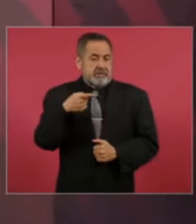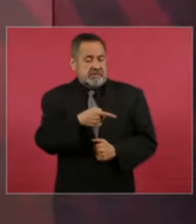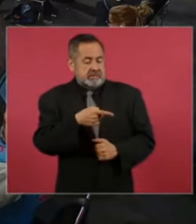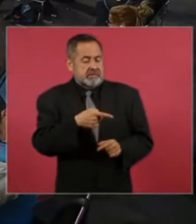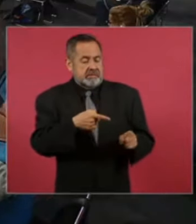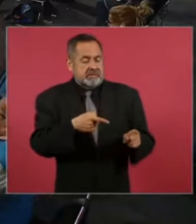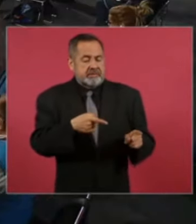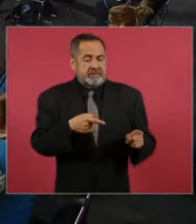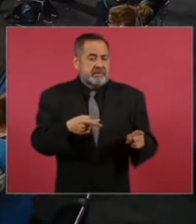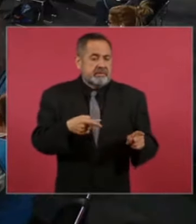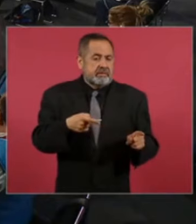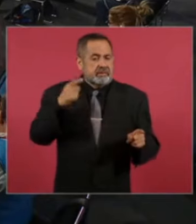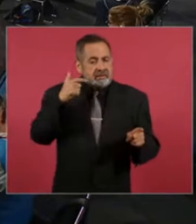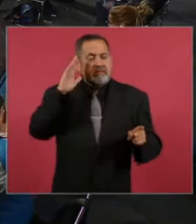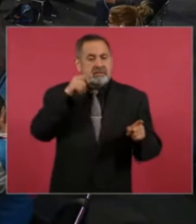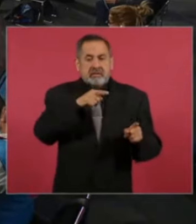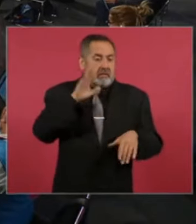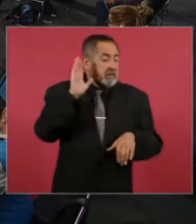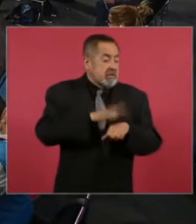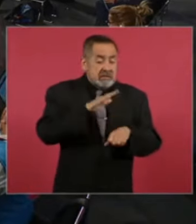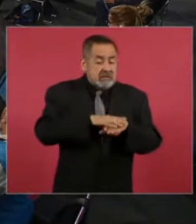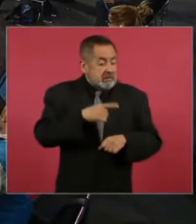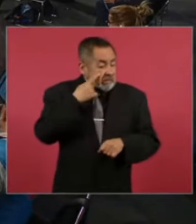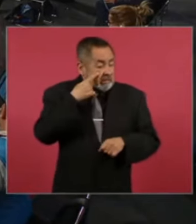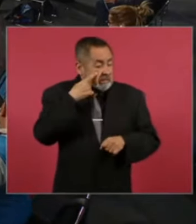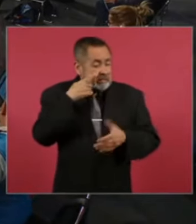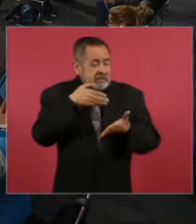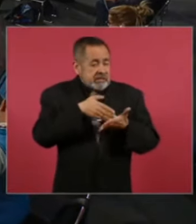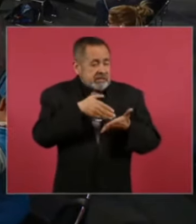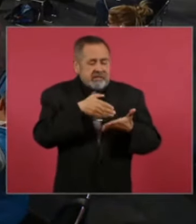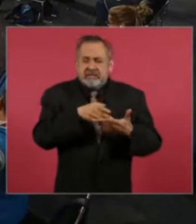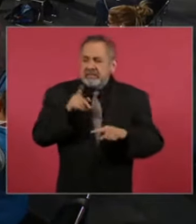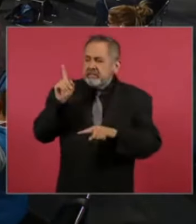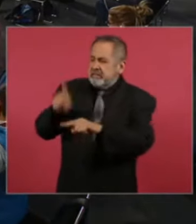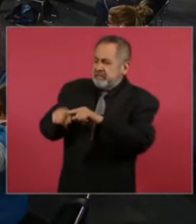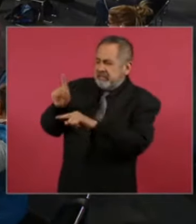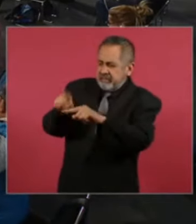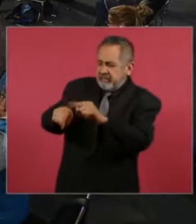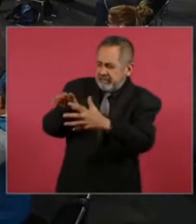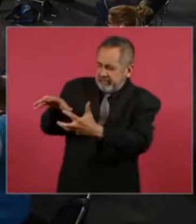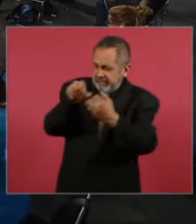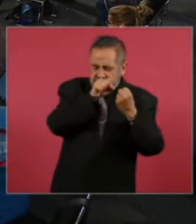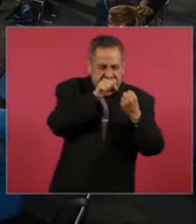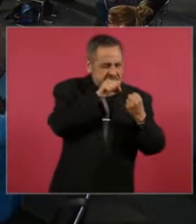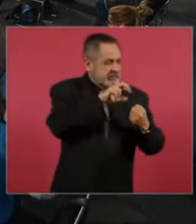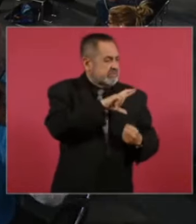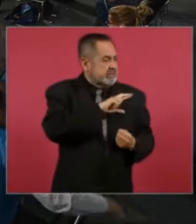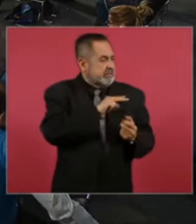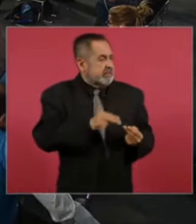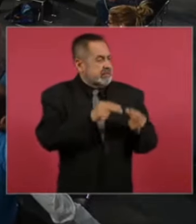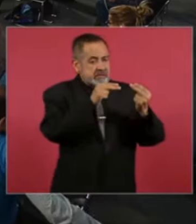fue cuando se intensificó más la privatización me decía un